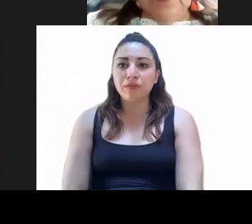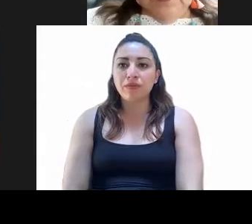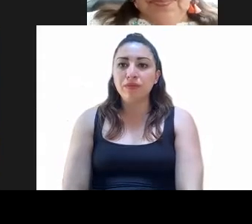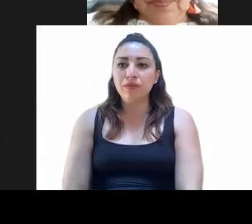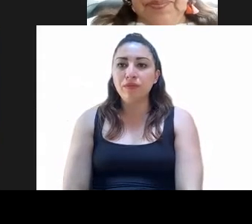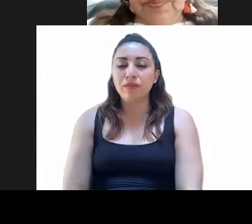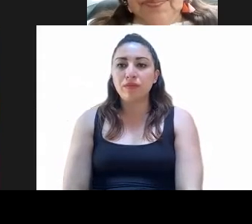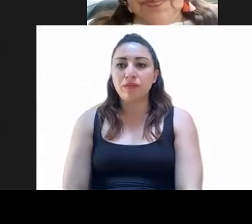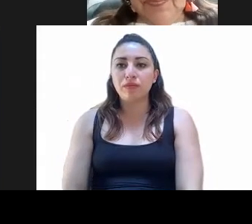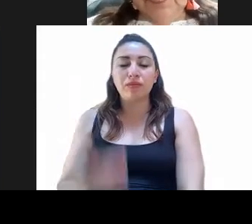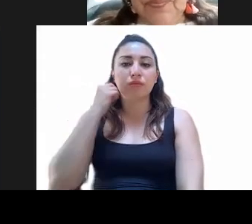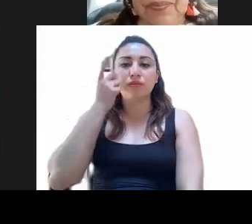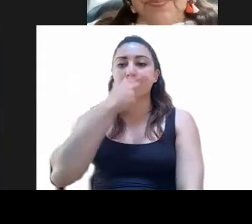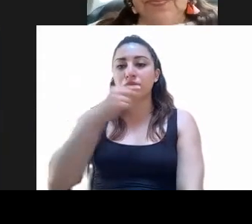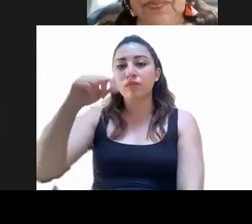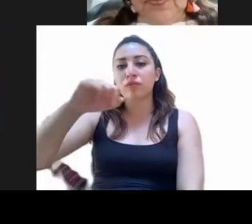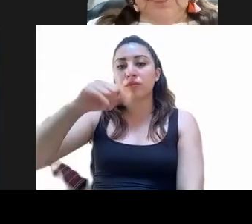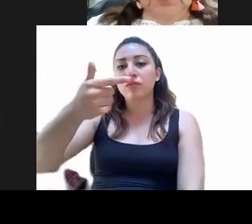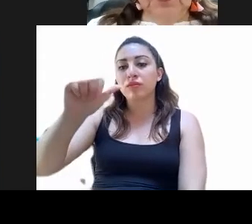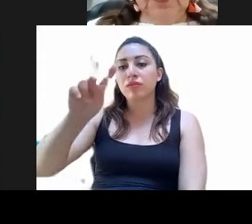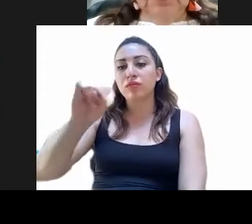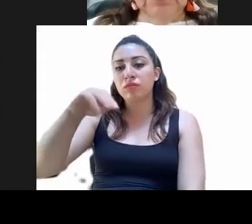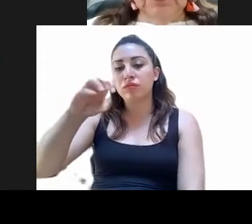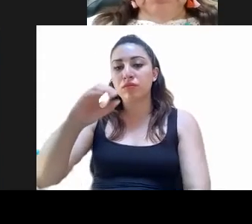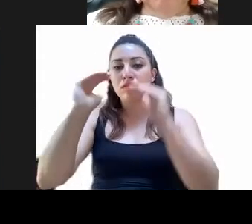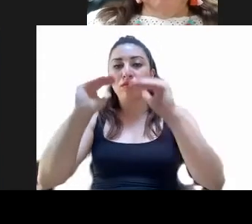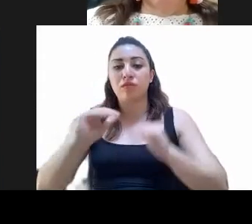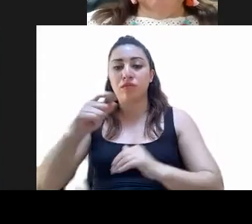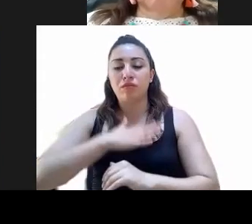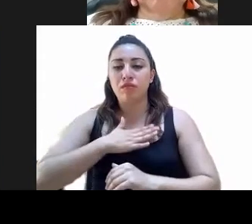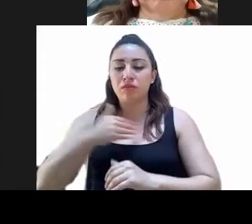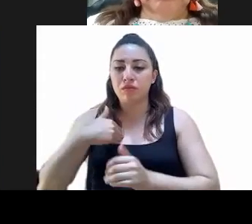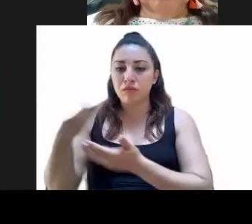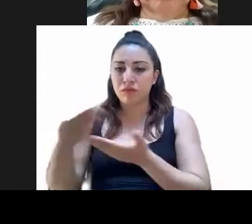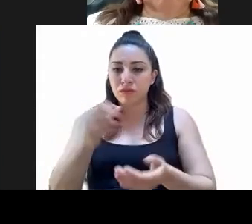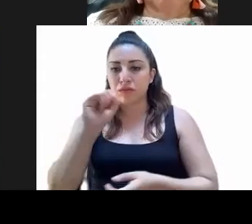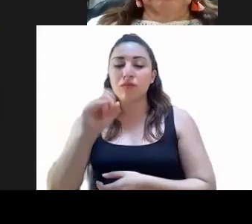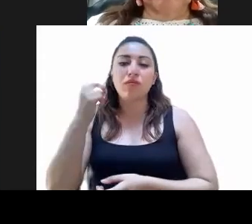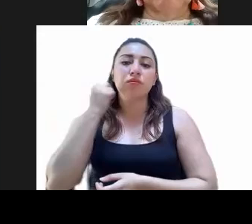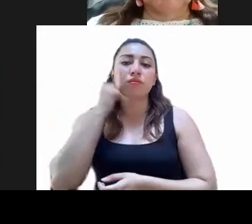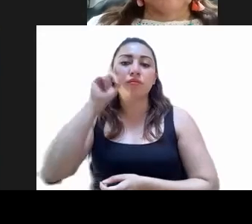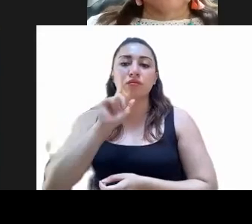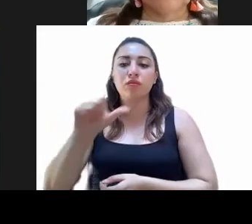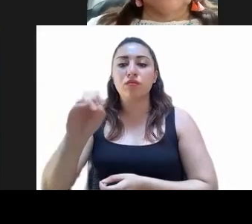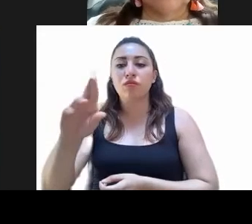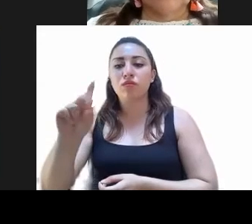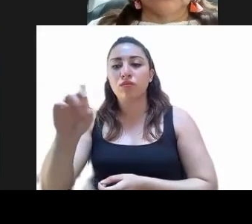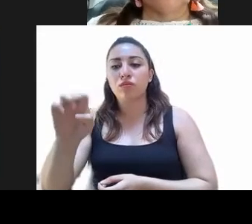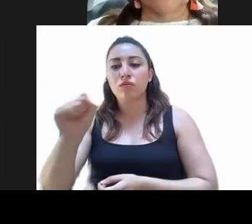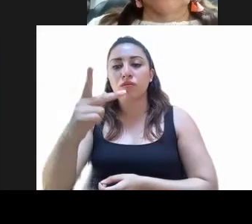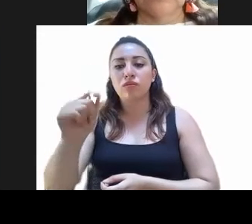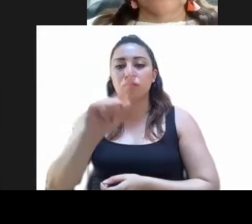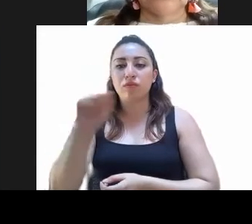Jorge Gaviño Ambriz. La de la Voz. Yaneta Elizabeth Guerrero Maya. Presente. María de Lourdes Paz Reyes. Lourdes Paz.